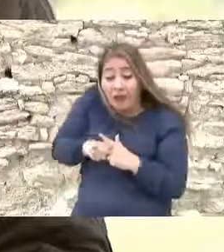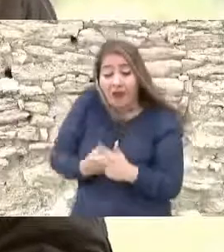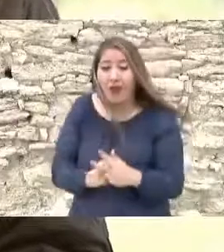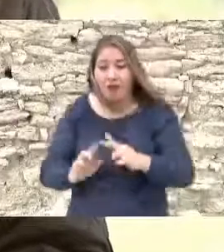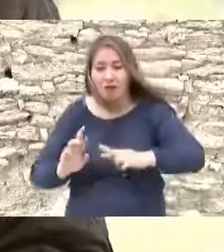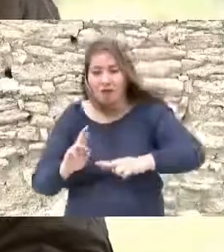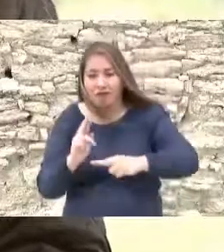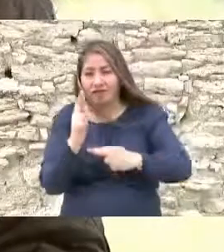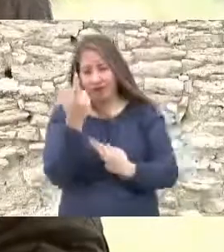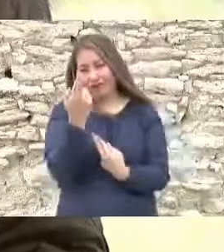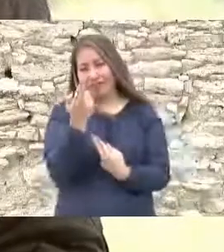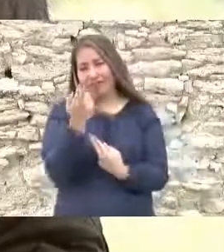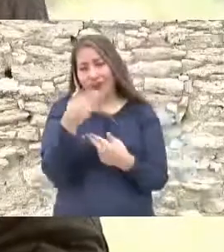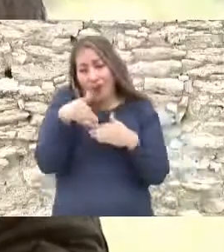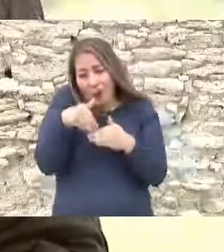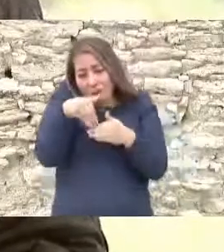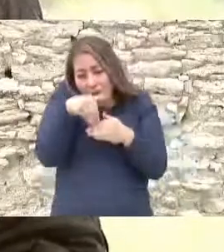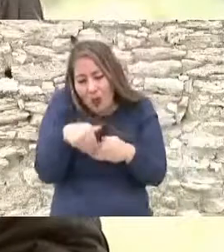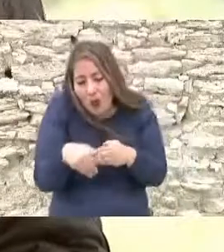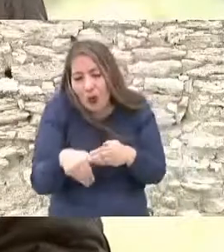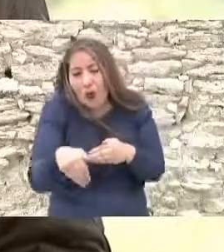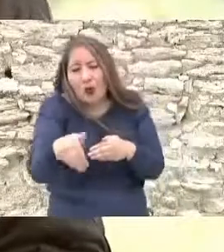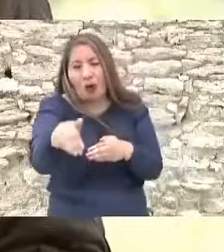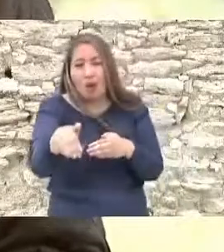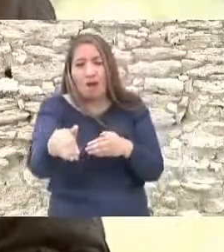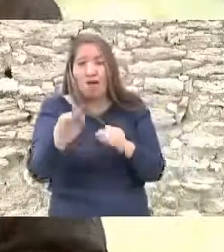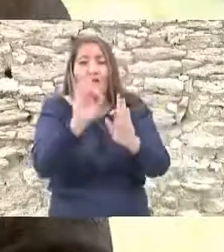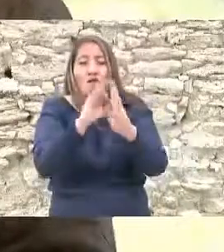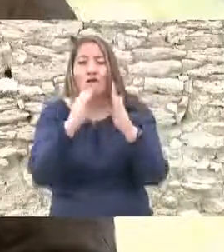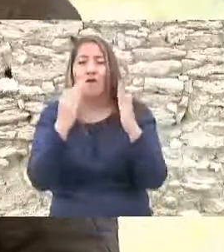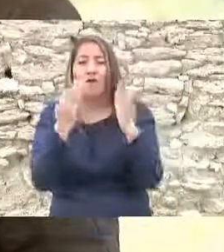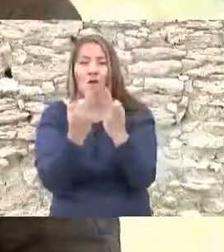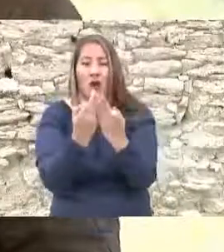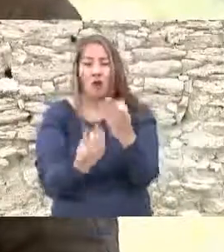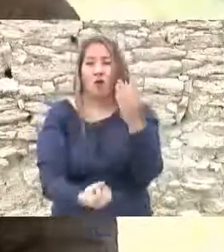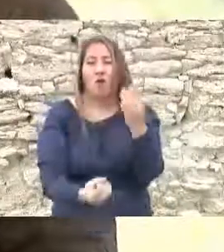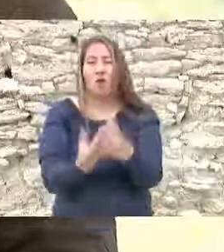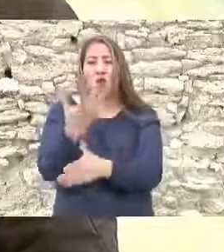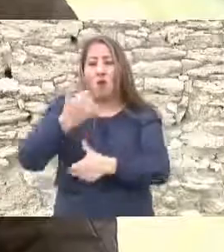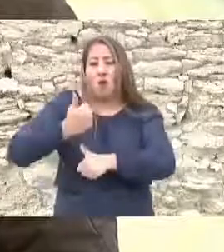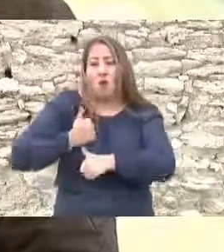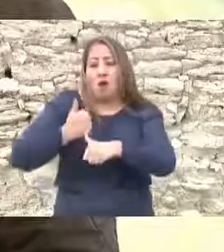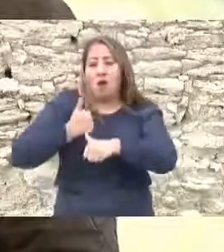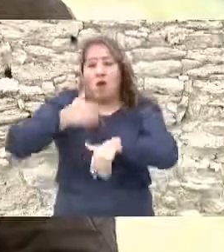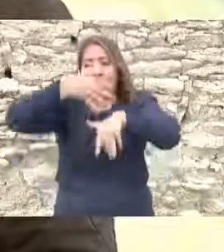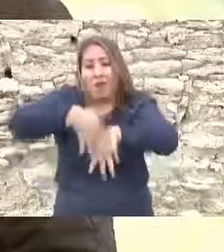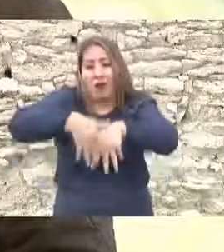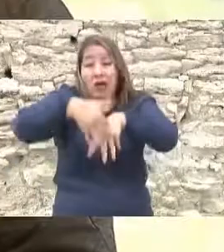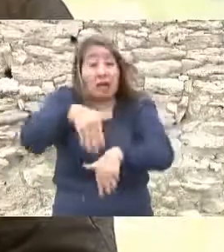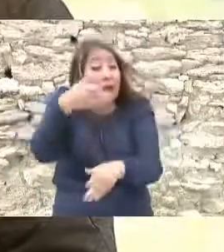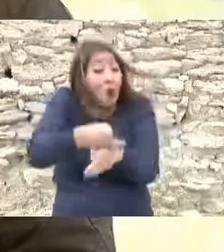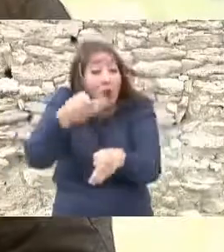un nuevo ejército que es nuestro actual ejército